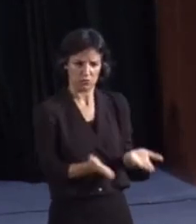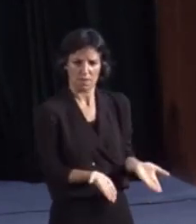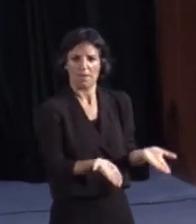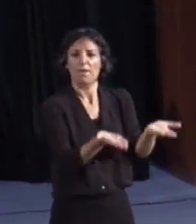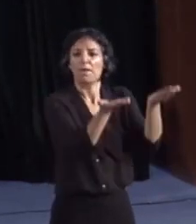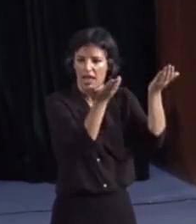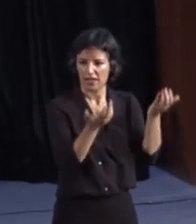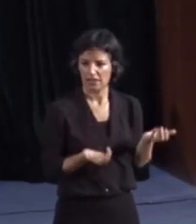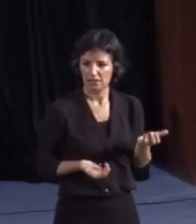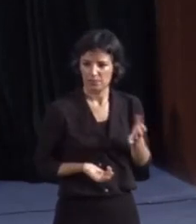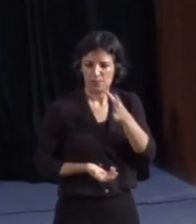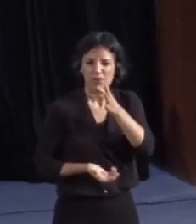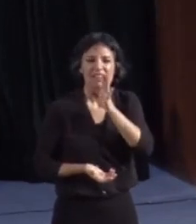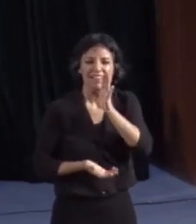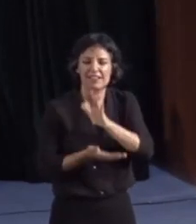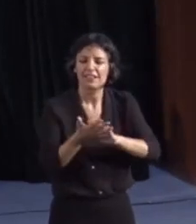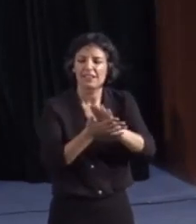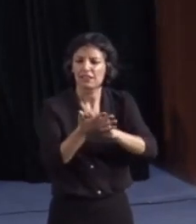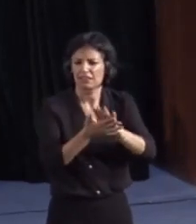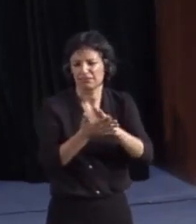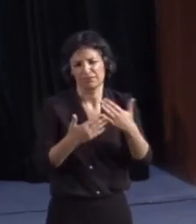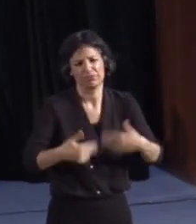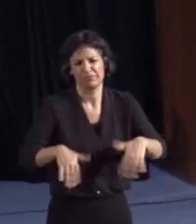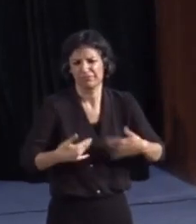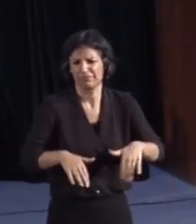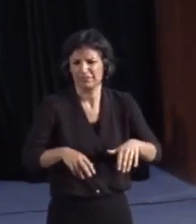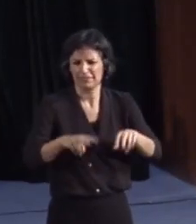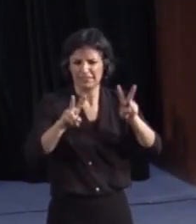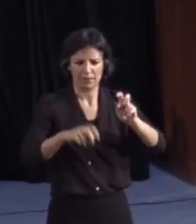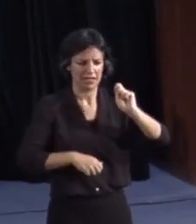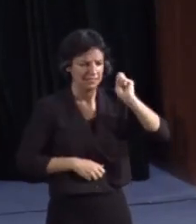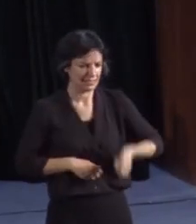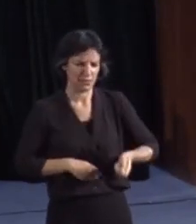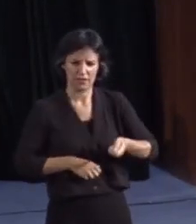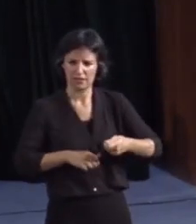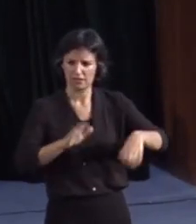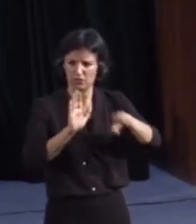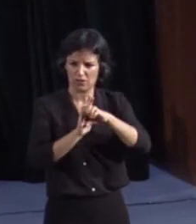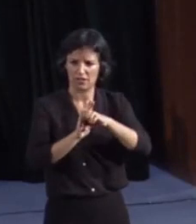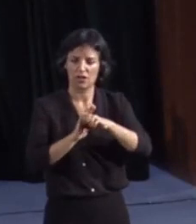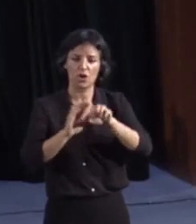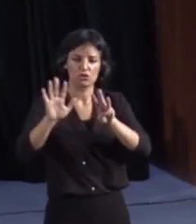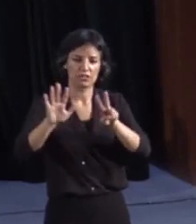que ya he mencionado, que está totalmente superado con la sentencia del Tribunal Constitucional 82